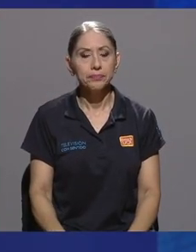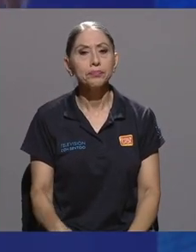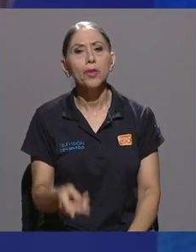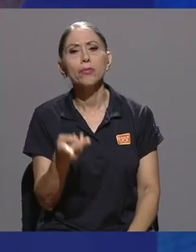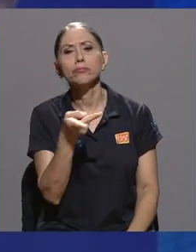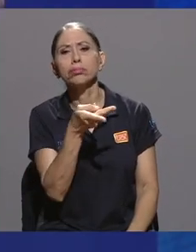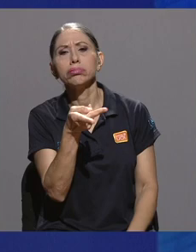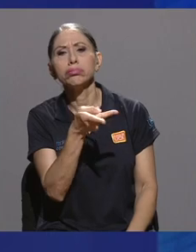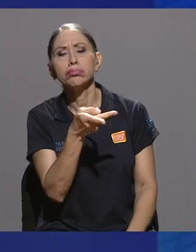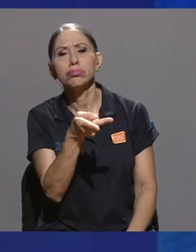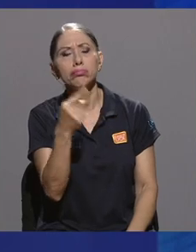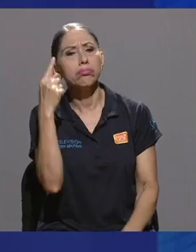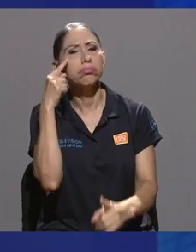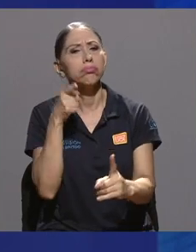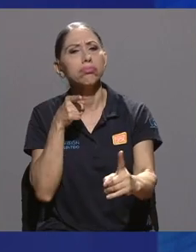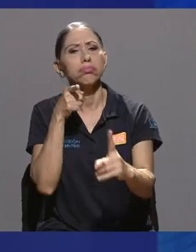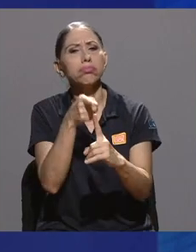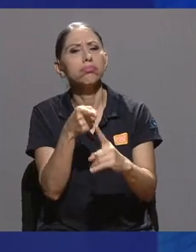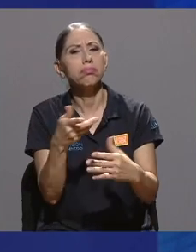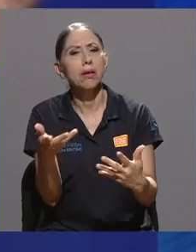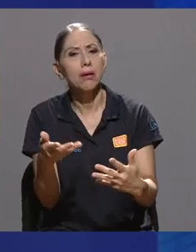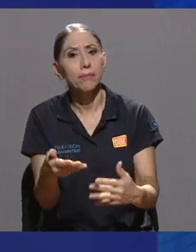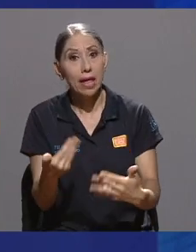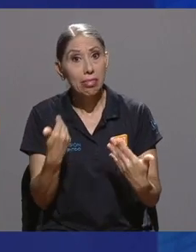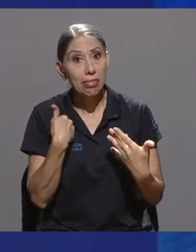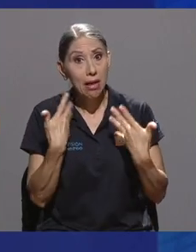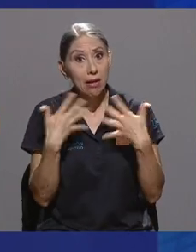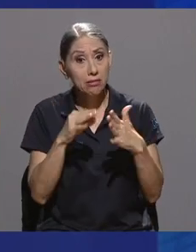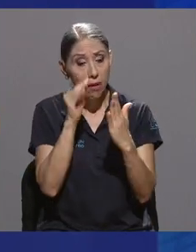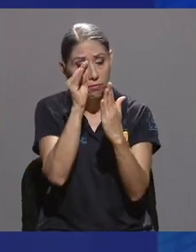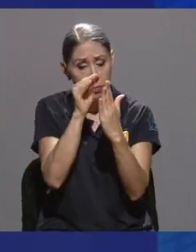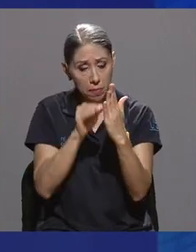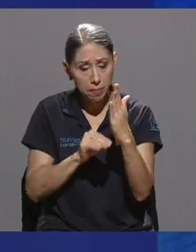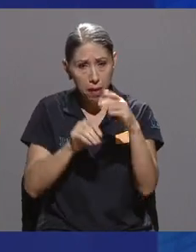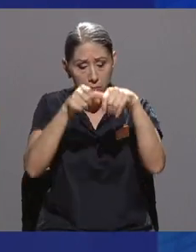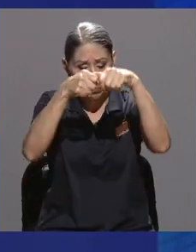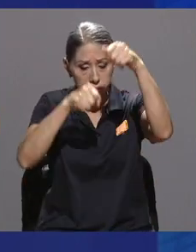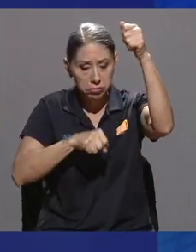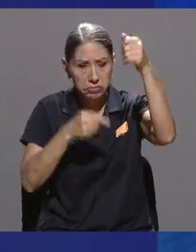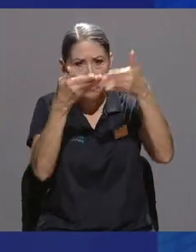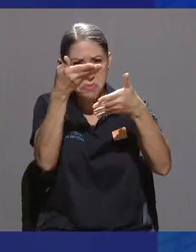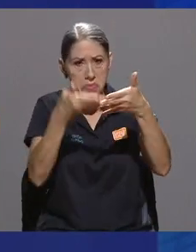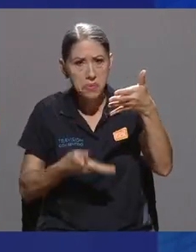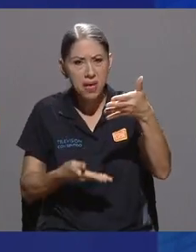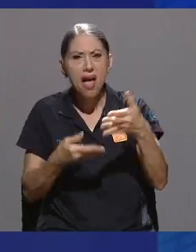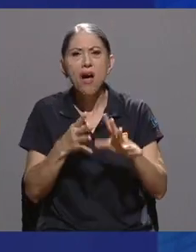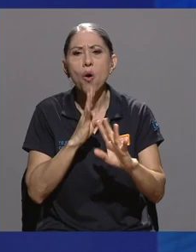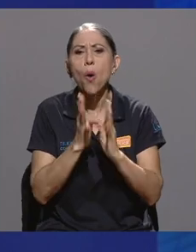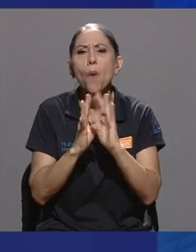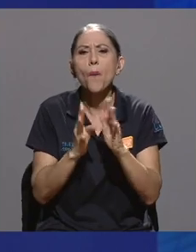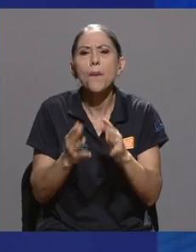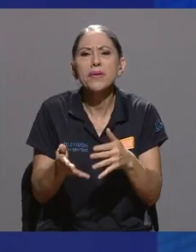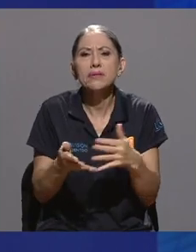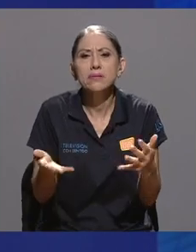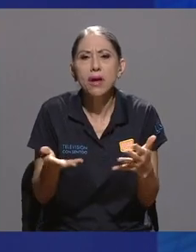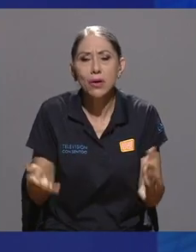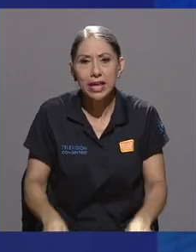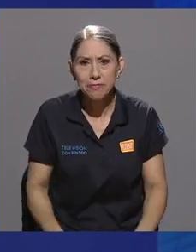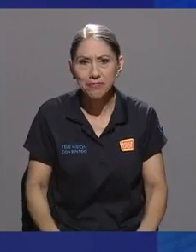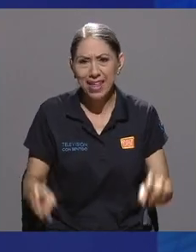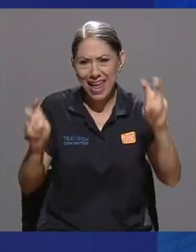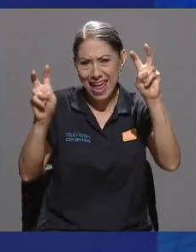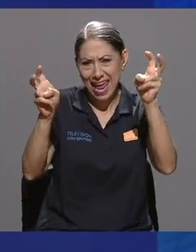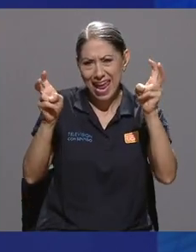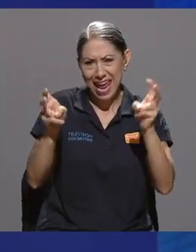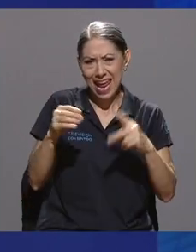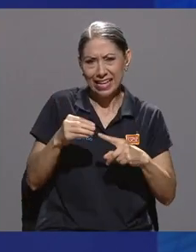qué se han planteado como objetivos? Entiendo que tienen hasta un manifiesto, es decir, ¿de qué han conversado? ¿Cuáles son los ejes que tienen de